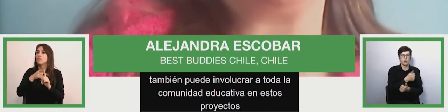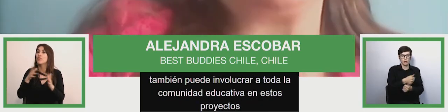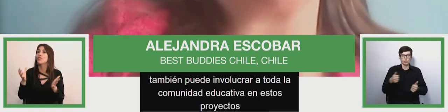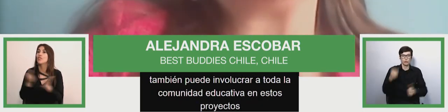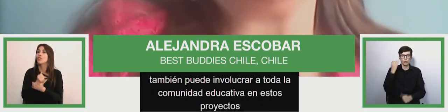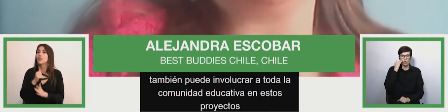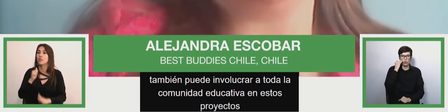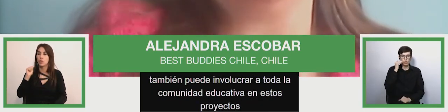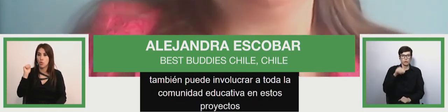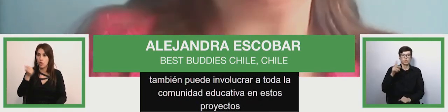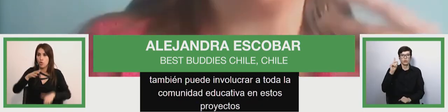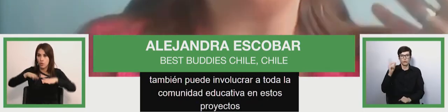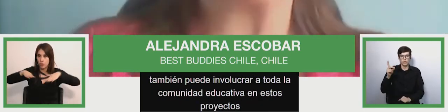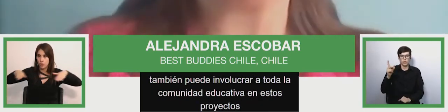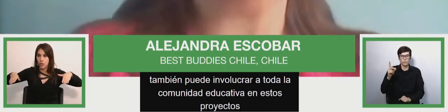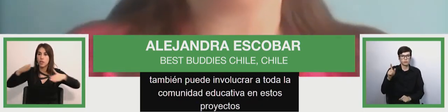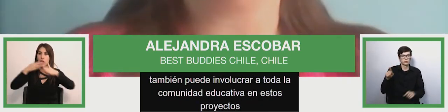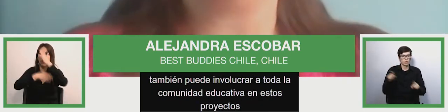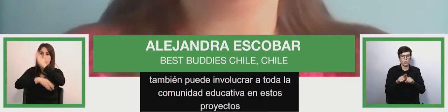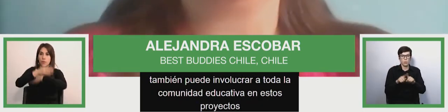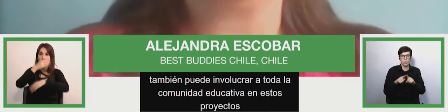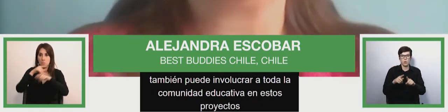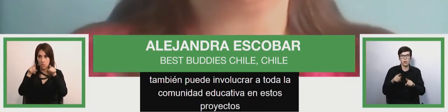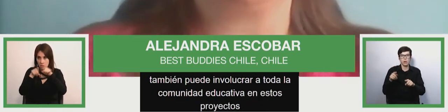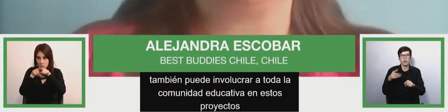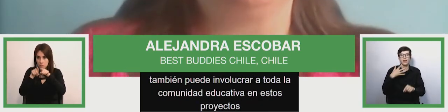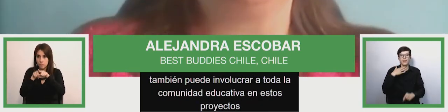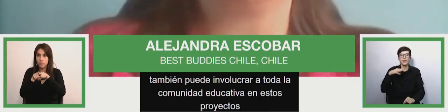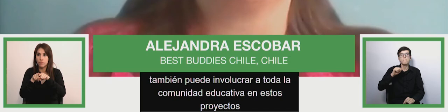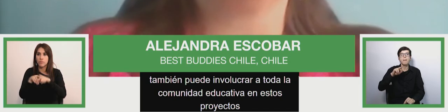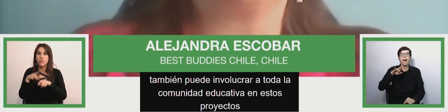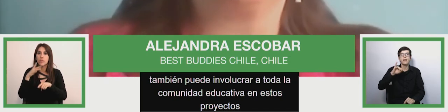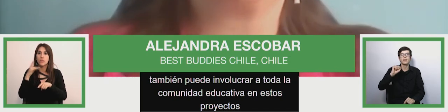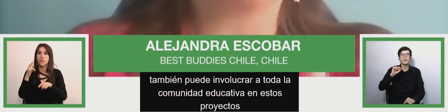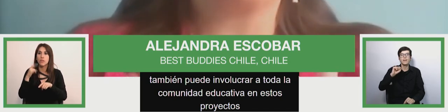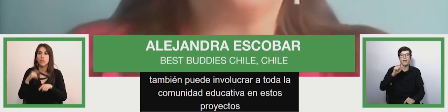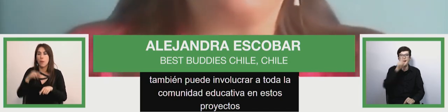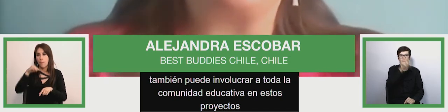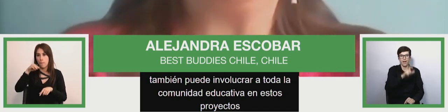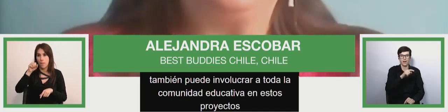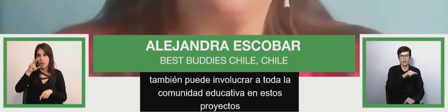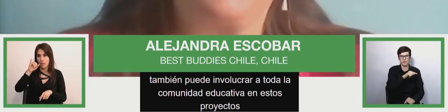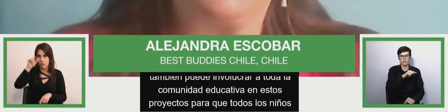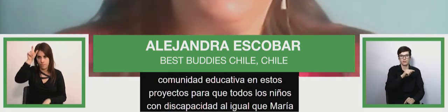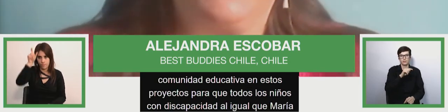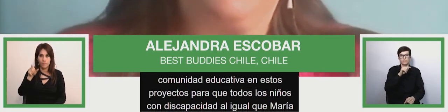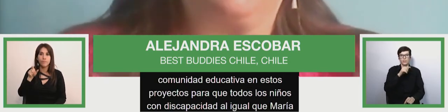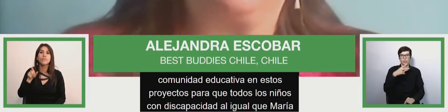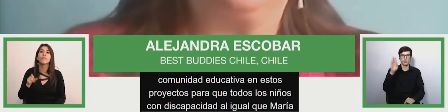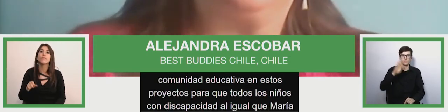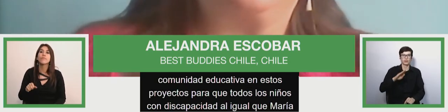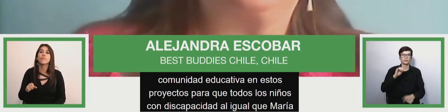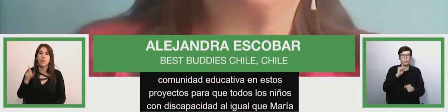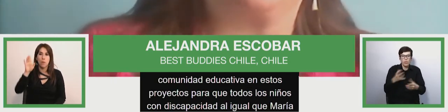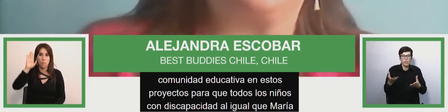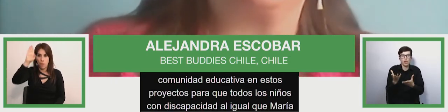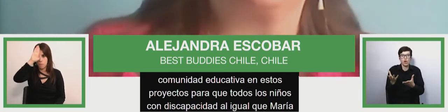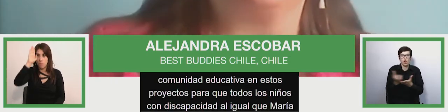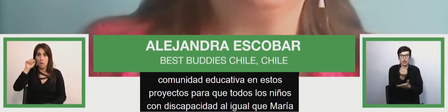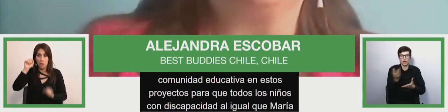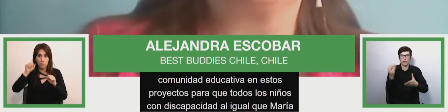con discapacidad al igual que María puedan estar dentro de una comunidad inclusiva y poder ir